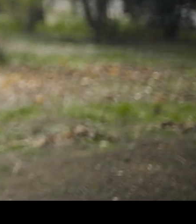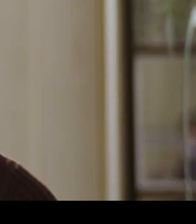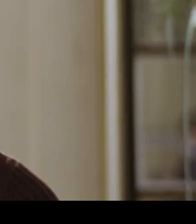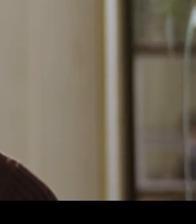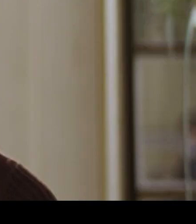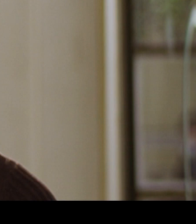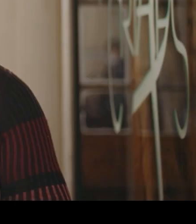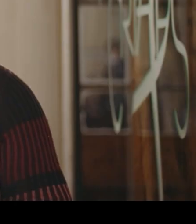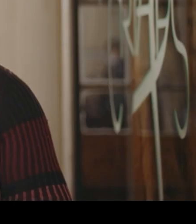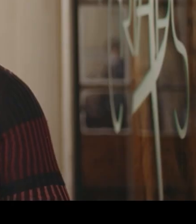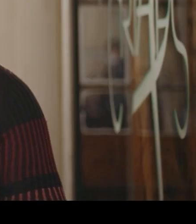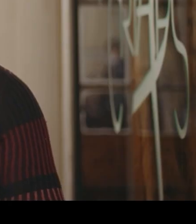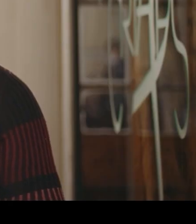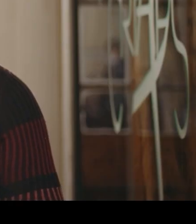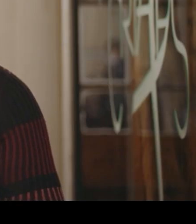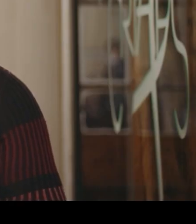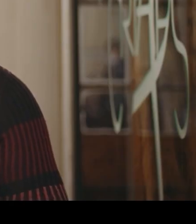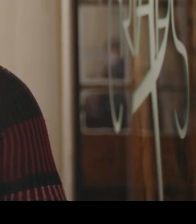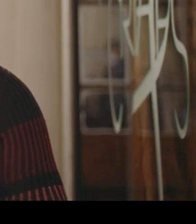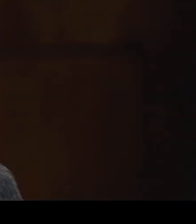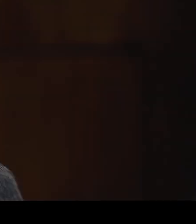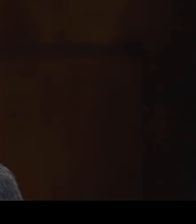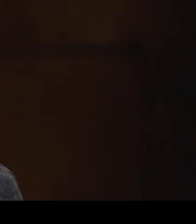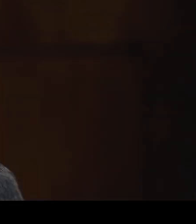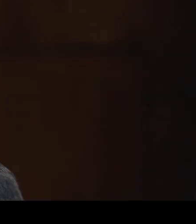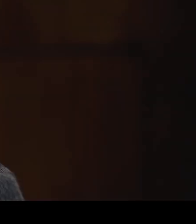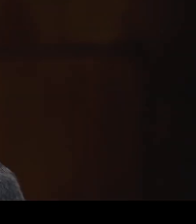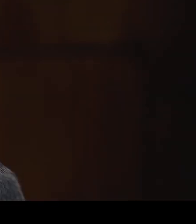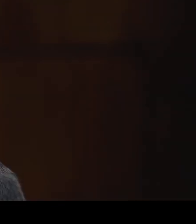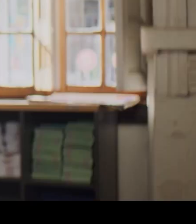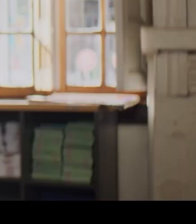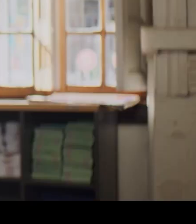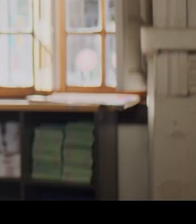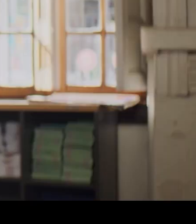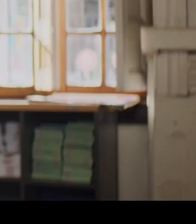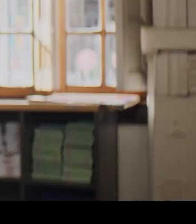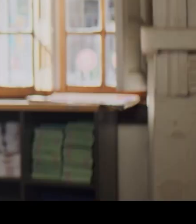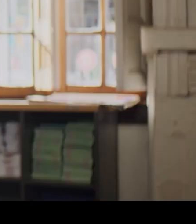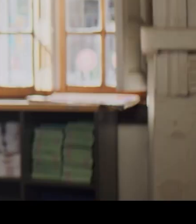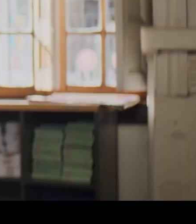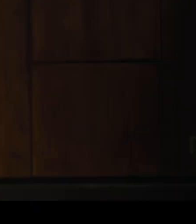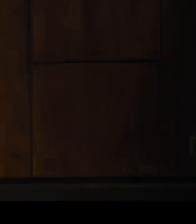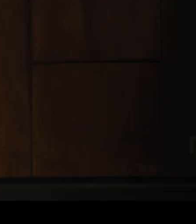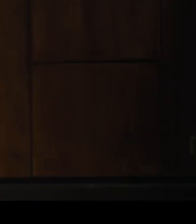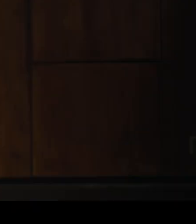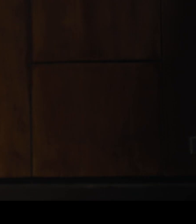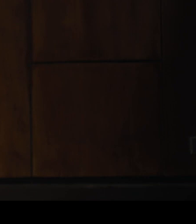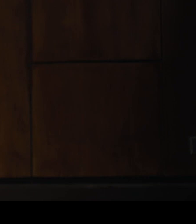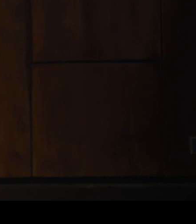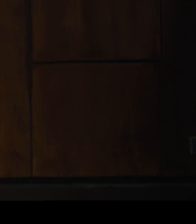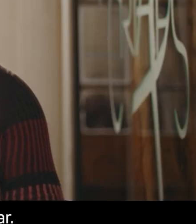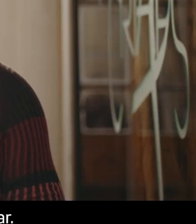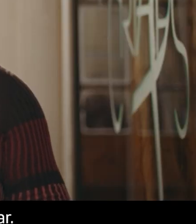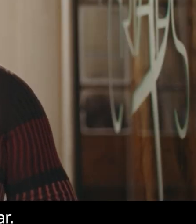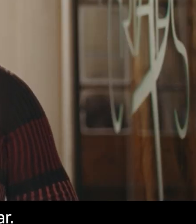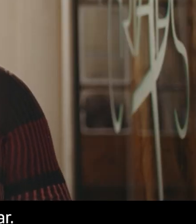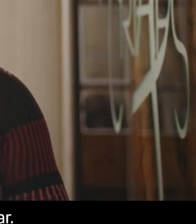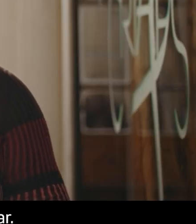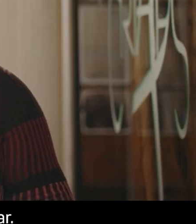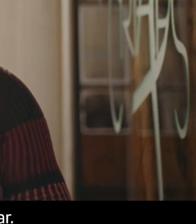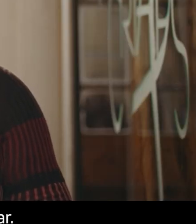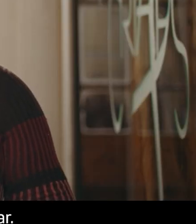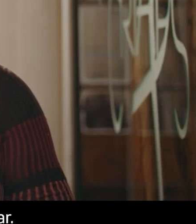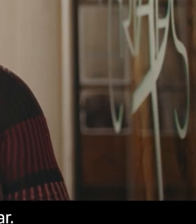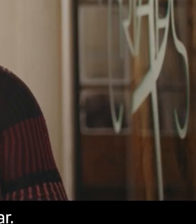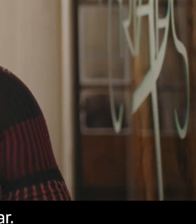VIH. Se contrae por relaciones sexuales no cuidadas. El uso correcto y sostenido del condón. Lo más importante. Es parte de nuestra